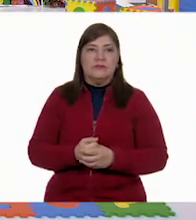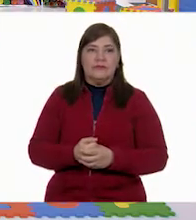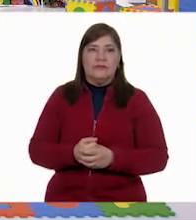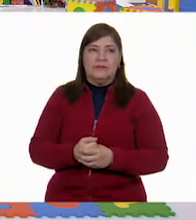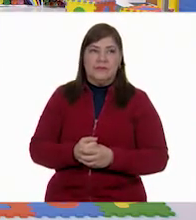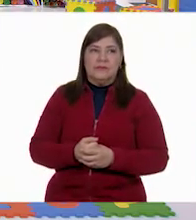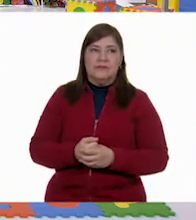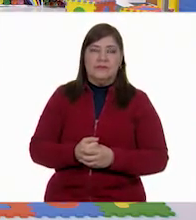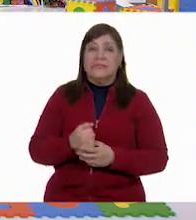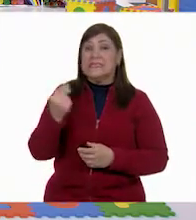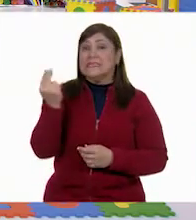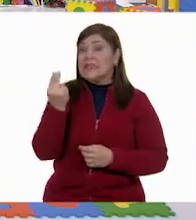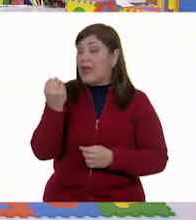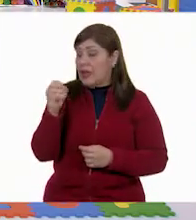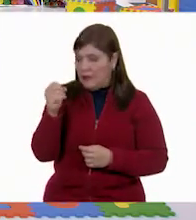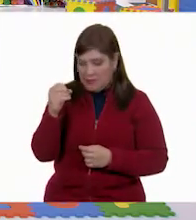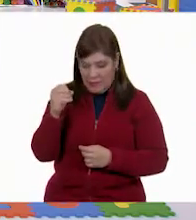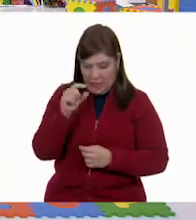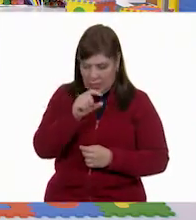nuestra gráfica, ¿no es necesario?